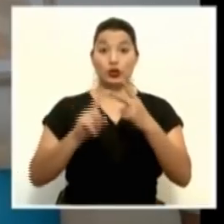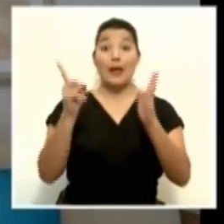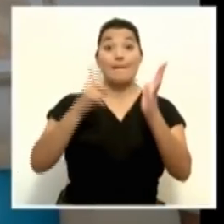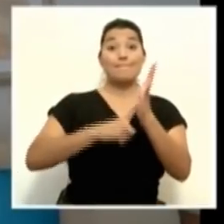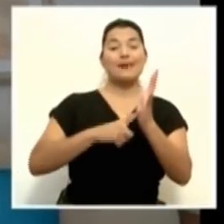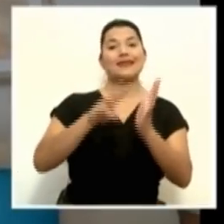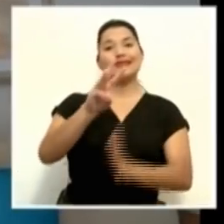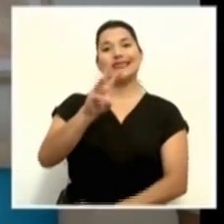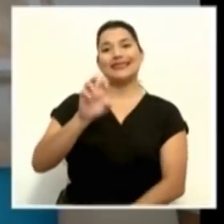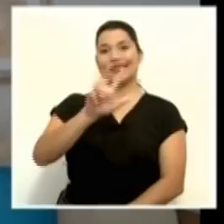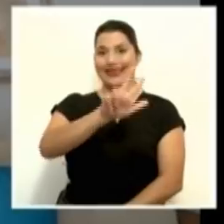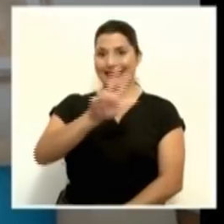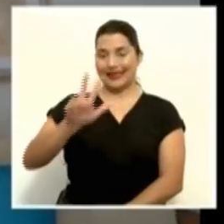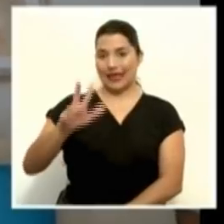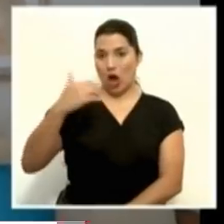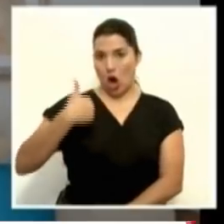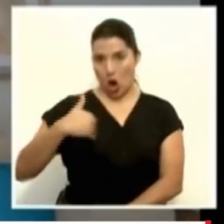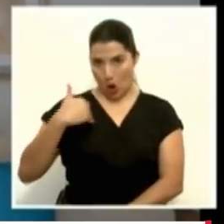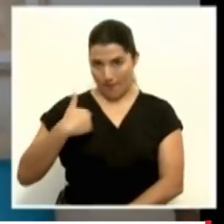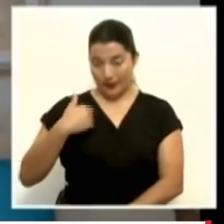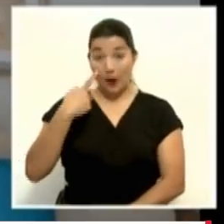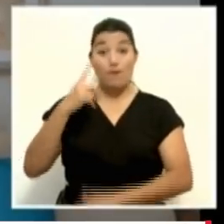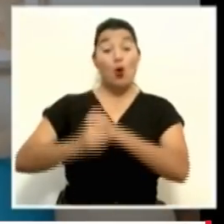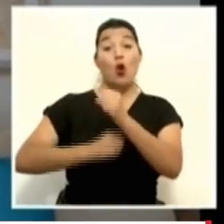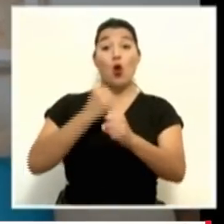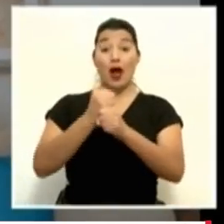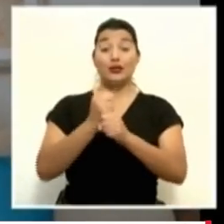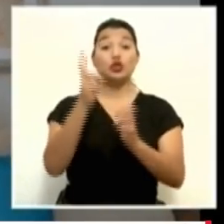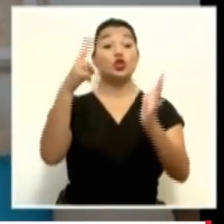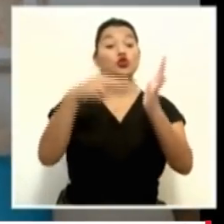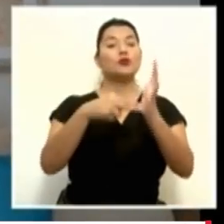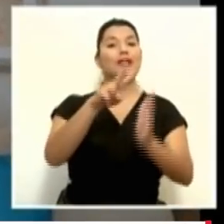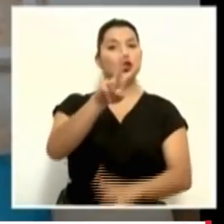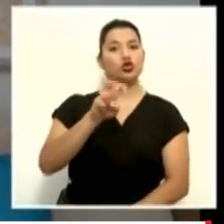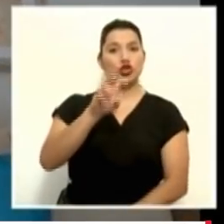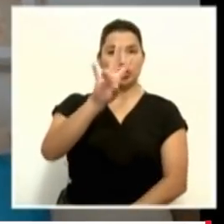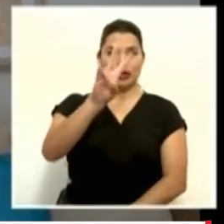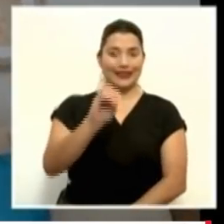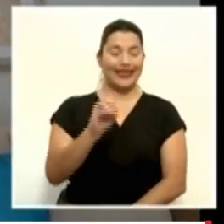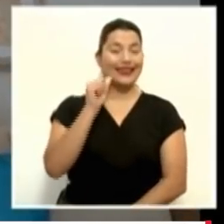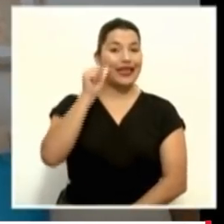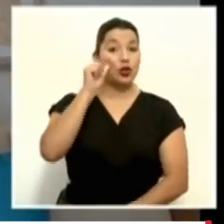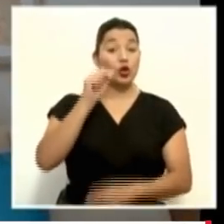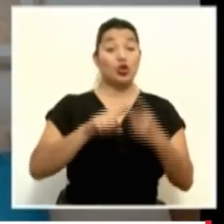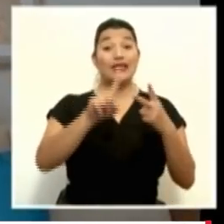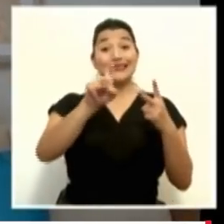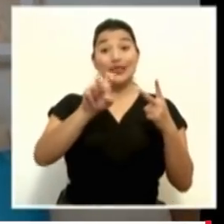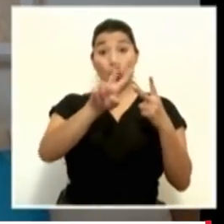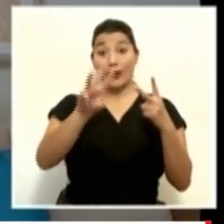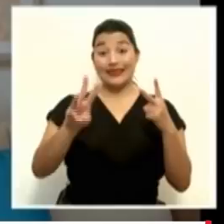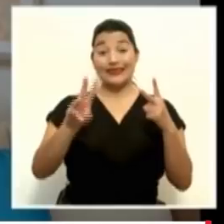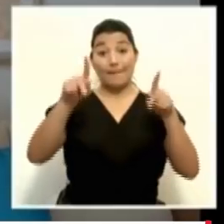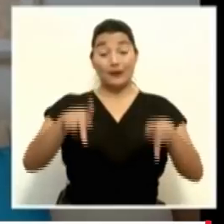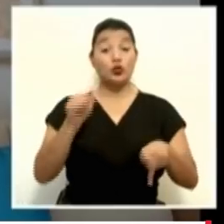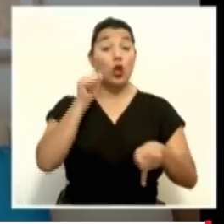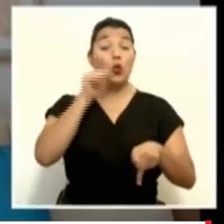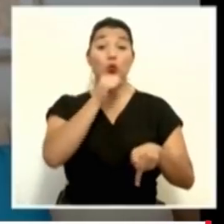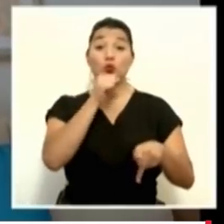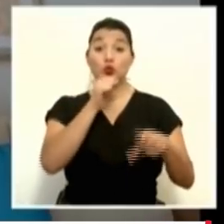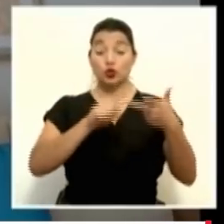.633 son hombres. Por edad tenemos 2.270 adultos, 126 adultos mayores,